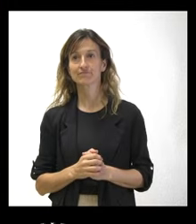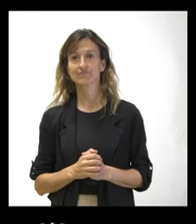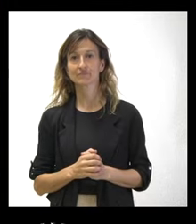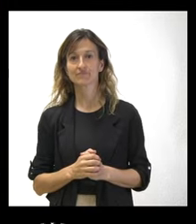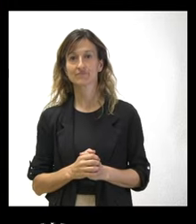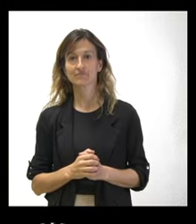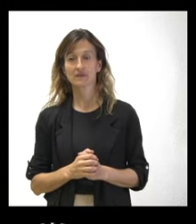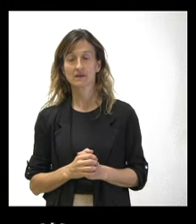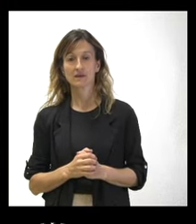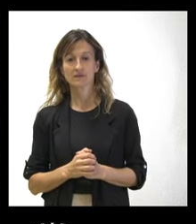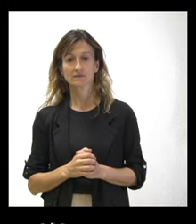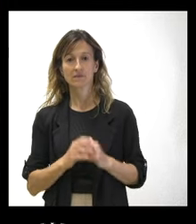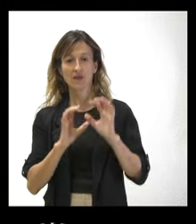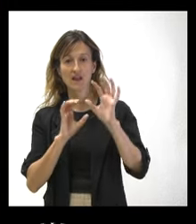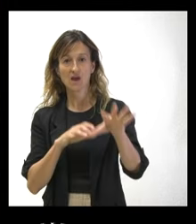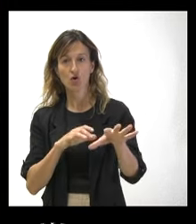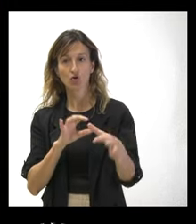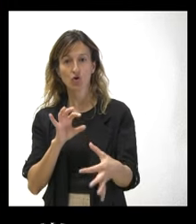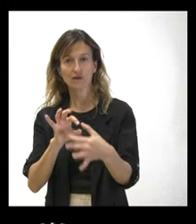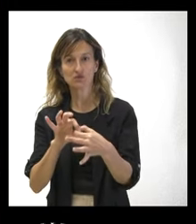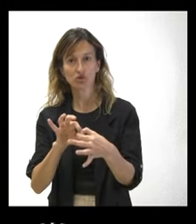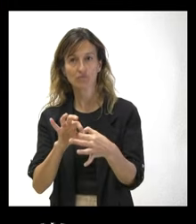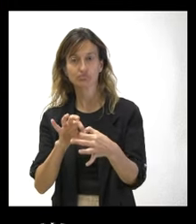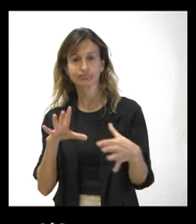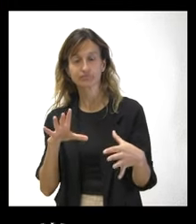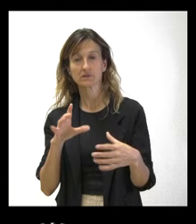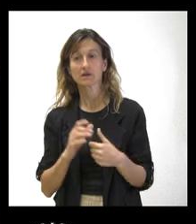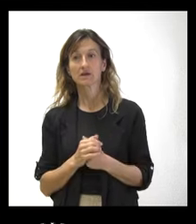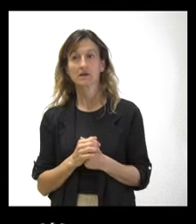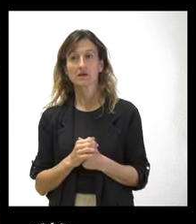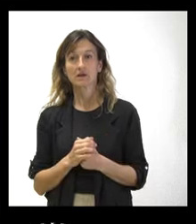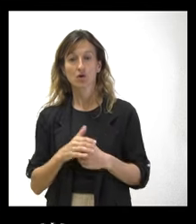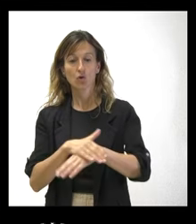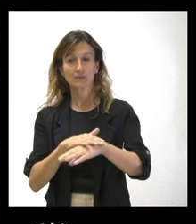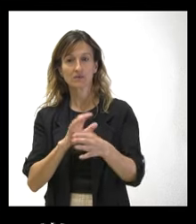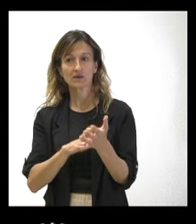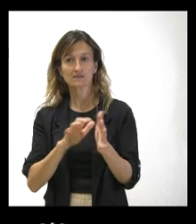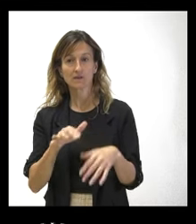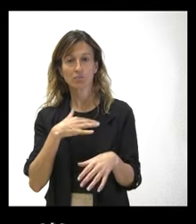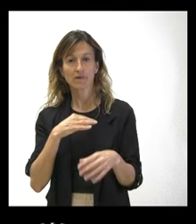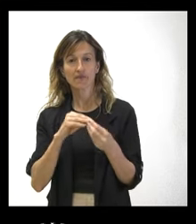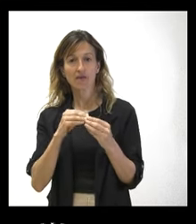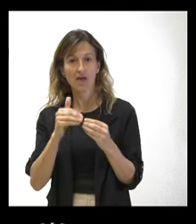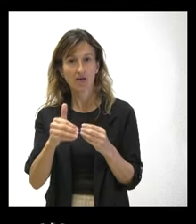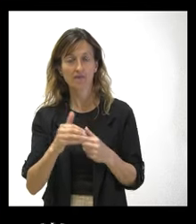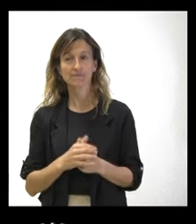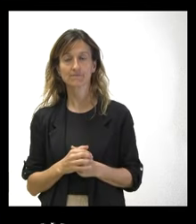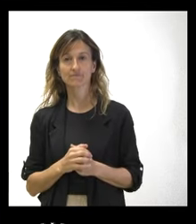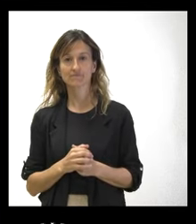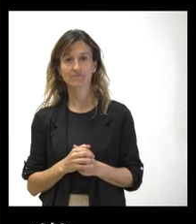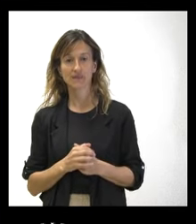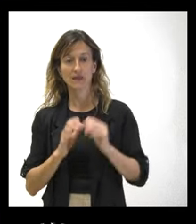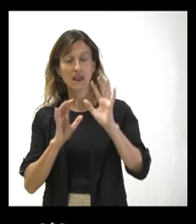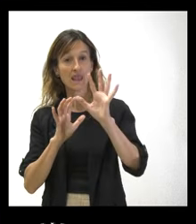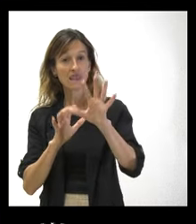falta de conexión de León, no sé si el Gobierno autonómico considera que hay margen, que se puede hacer algo todavía para que León